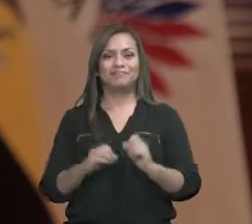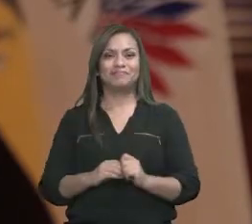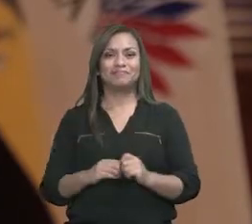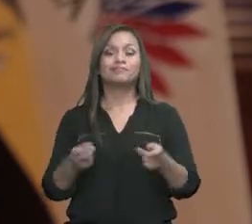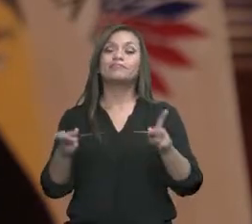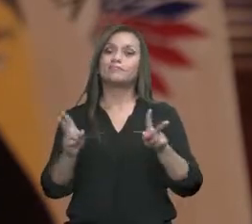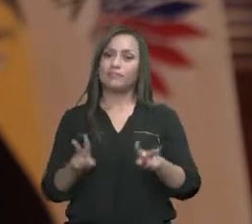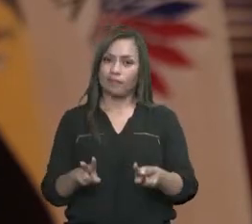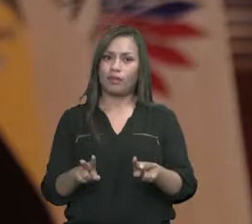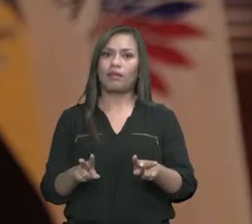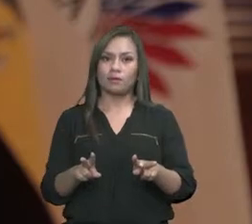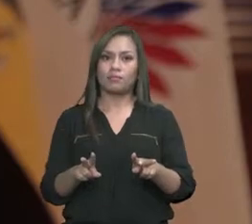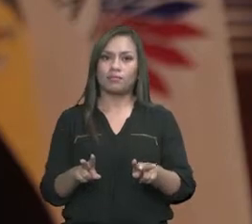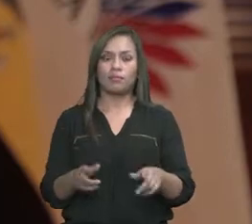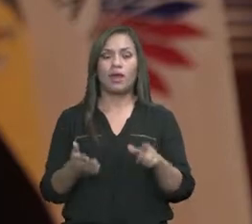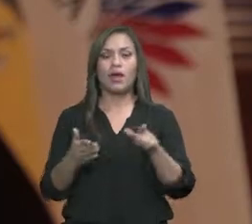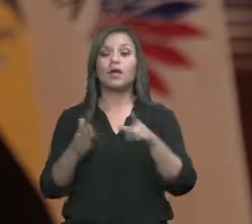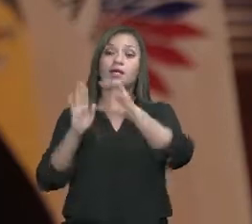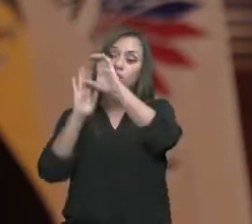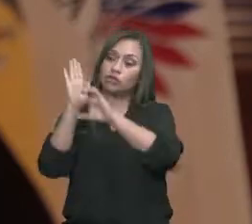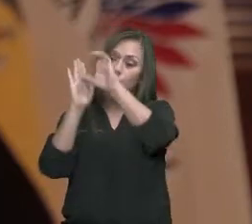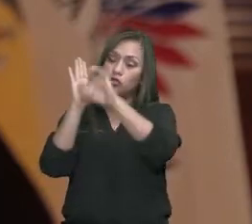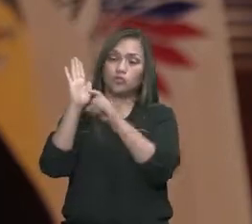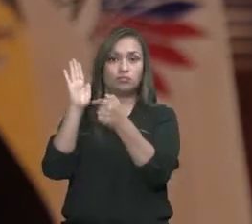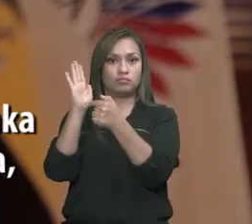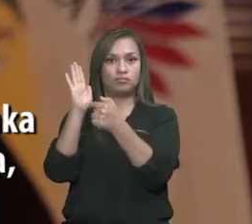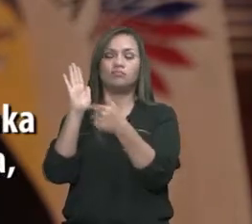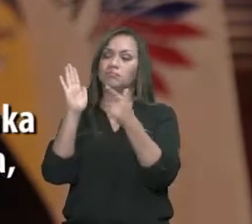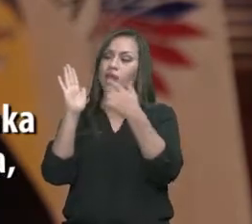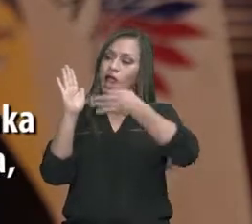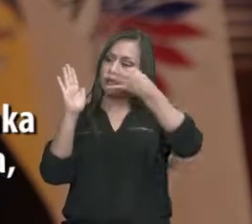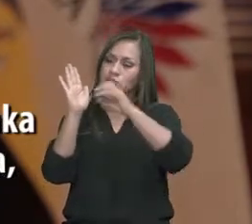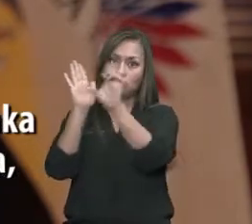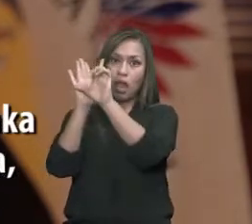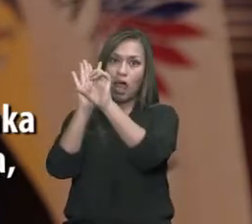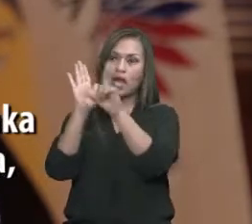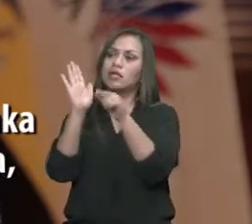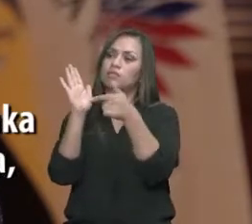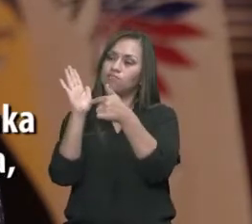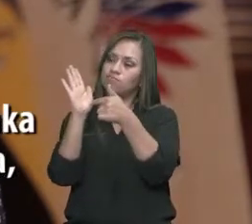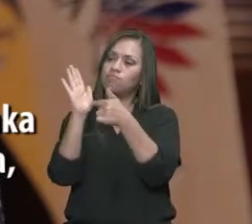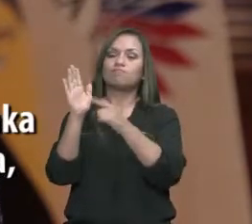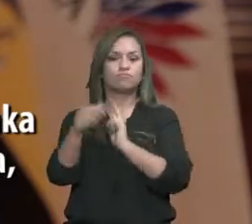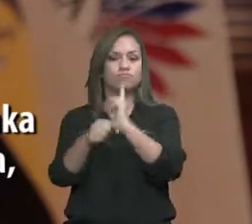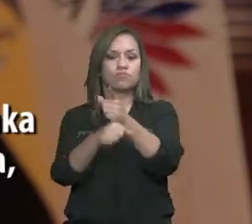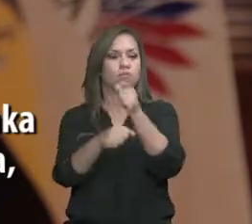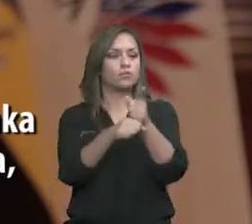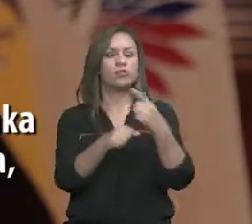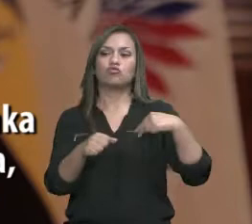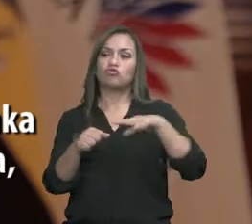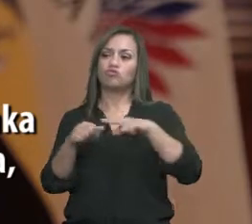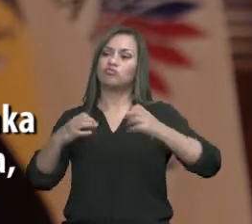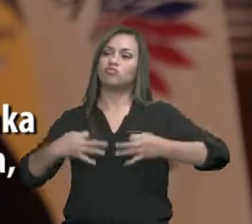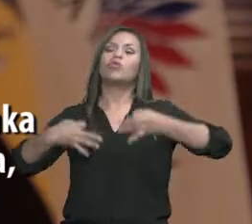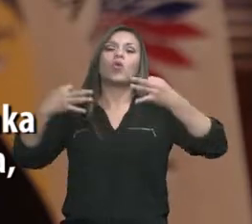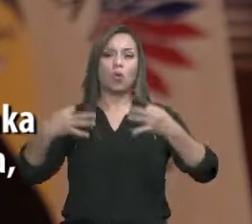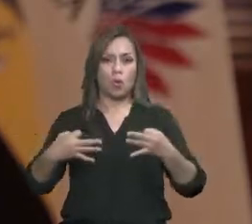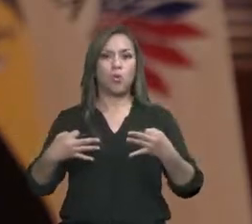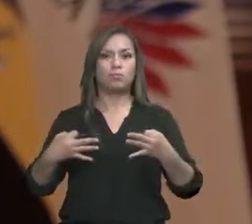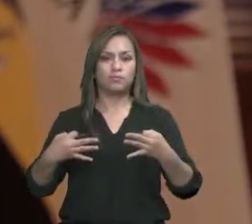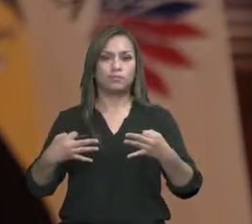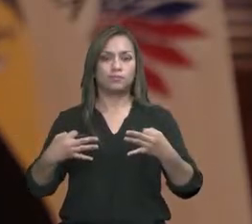institucionalidad, así como a cerrar el ciclo constituyente, tal y como era el mandato de la Constitución de